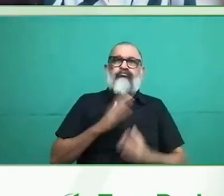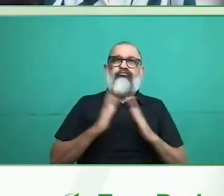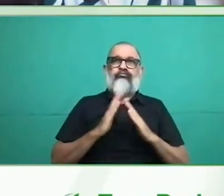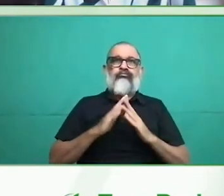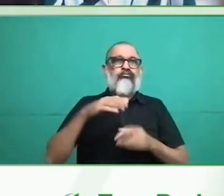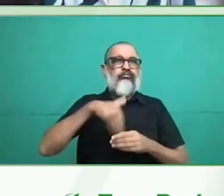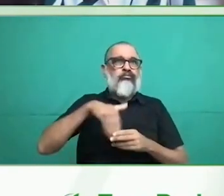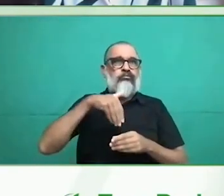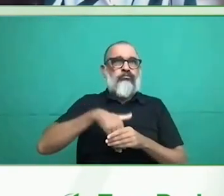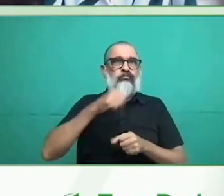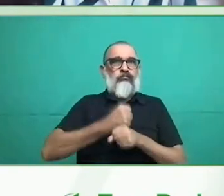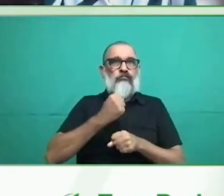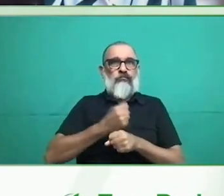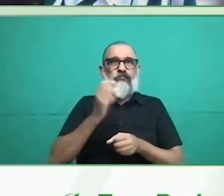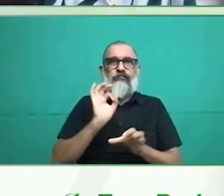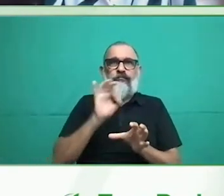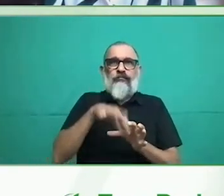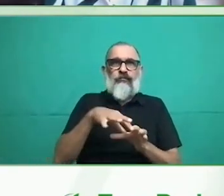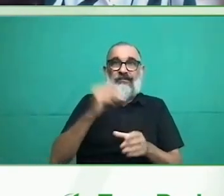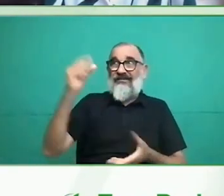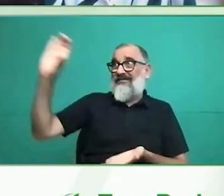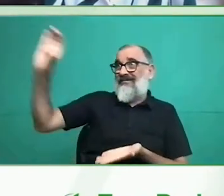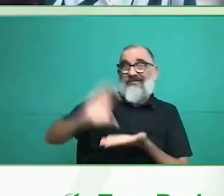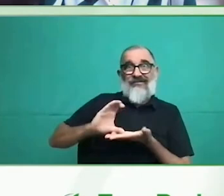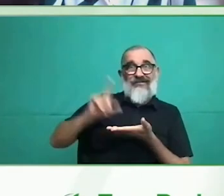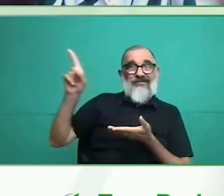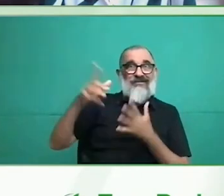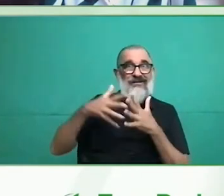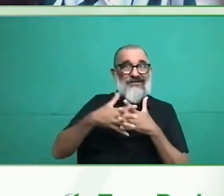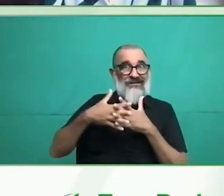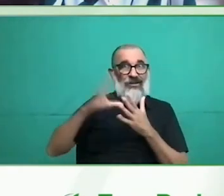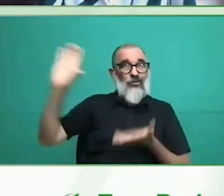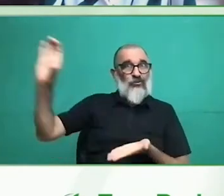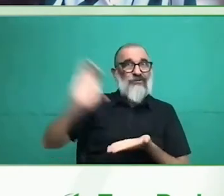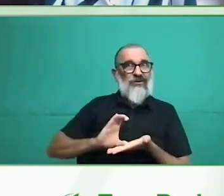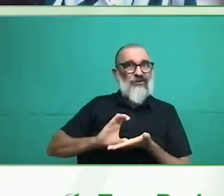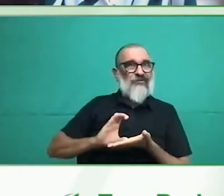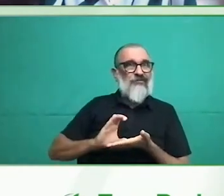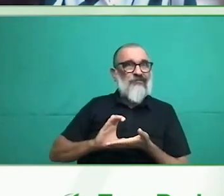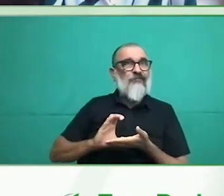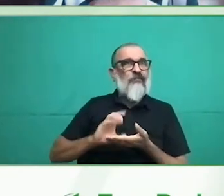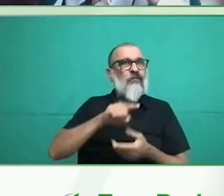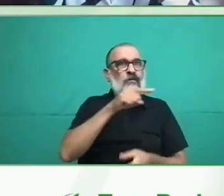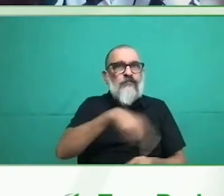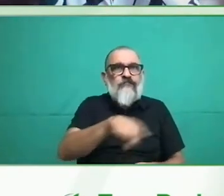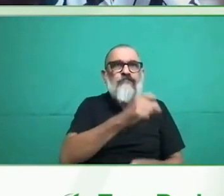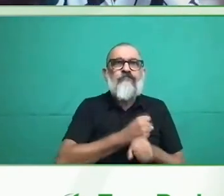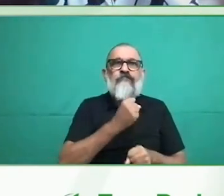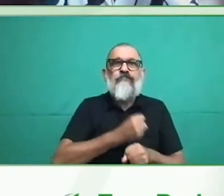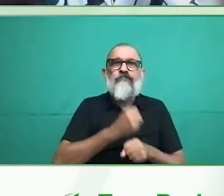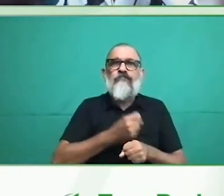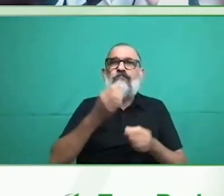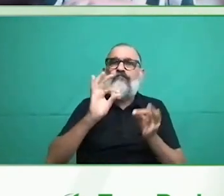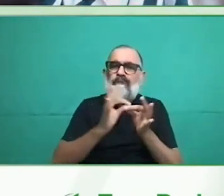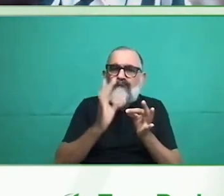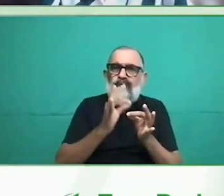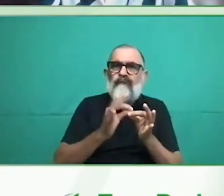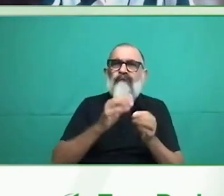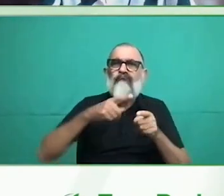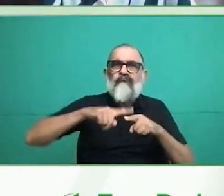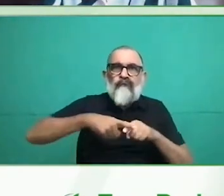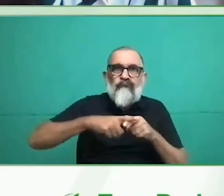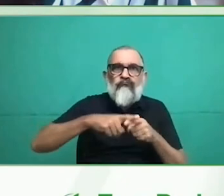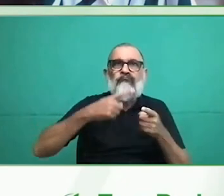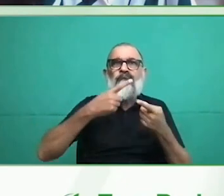entidades como ustedes puedan hacer estos proyectos, pero desde el Estado muy pocas veces se puede